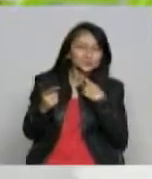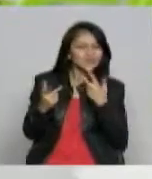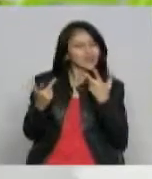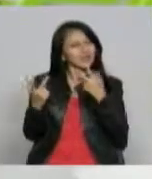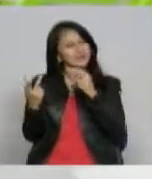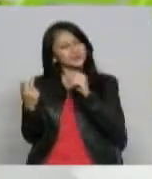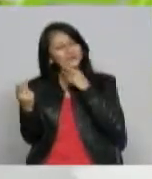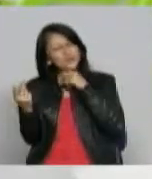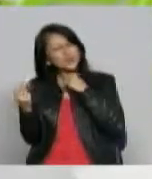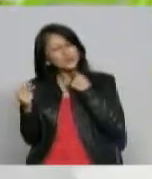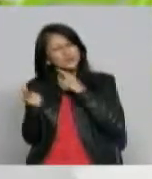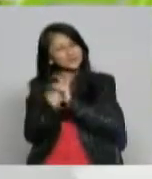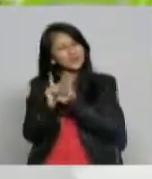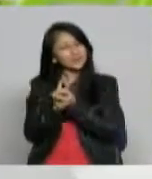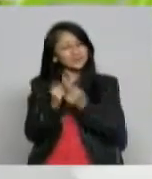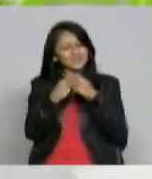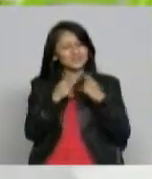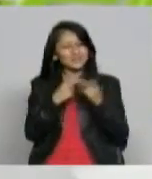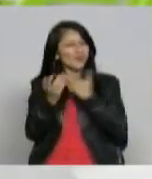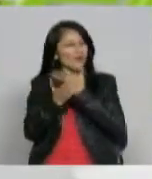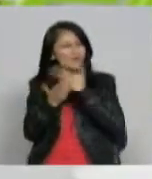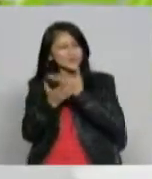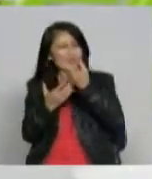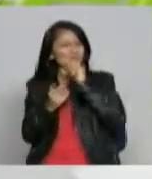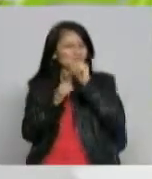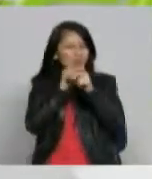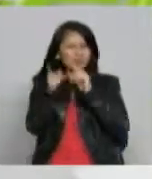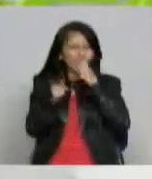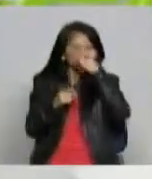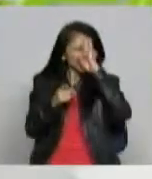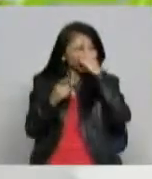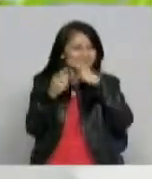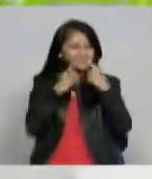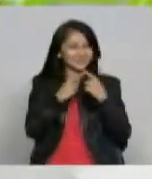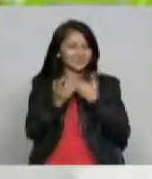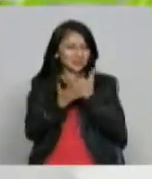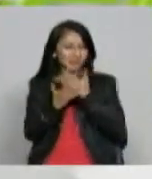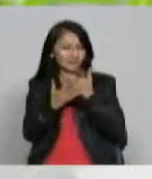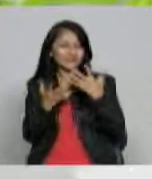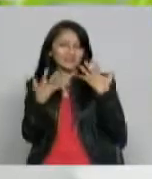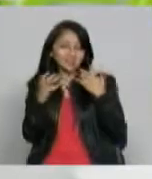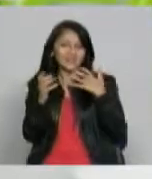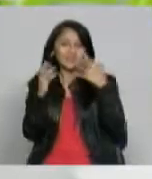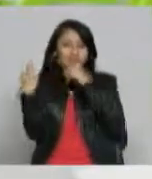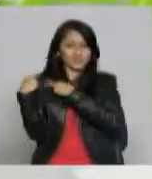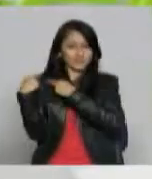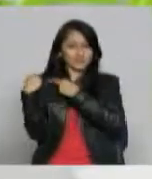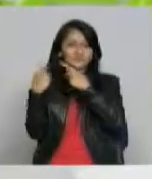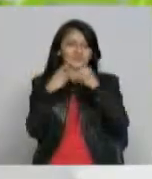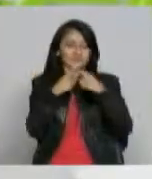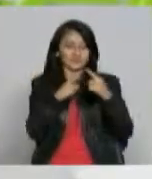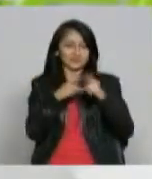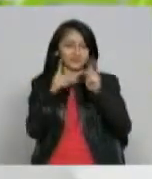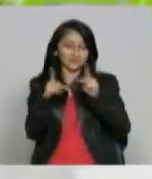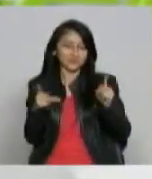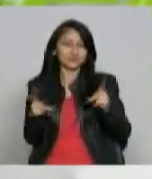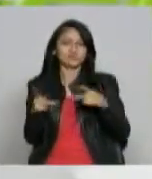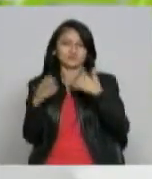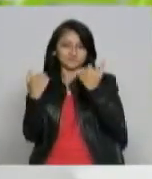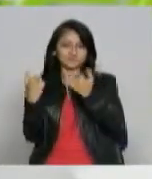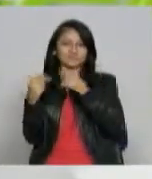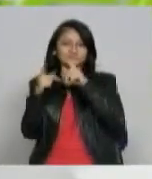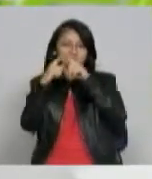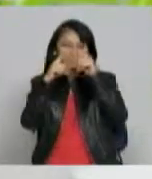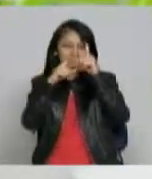gusta de la actual programación y qué sugerencias peticiones e inquietudes quieren dirigirle a los profesionales que tienen bajo su cargo la parrilla de